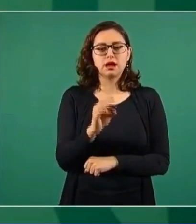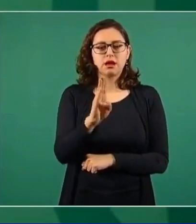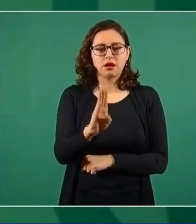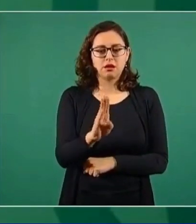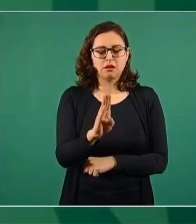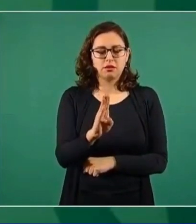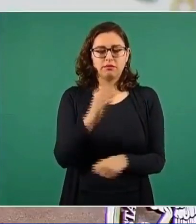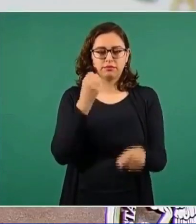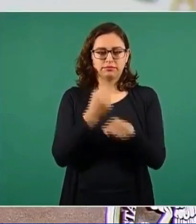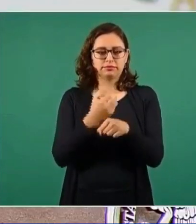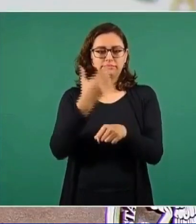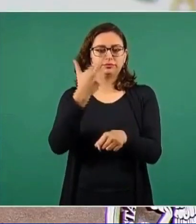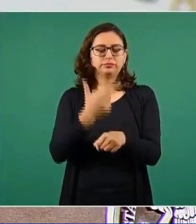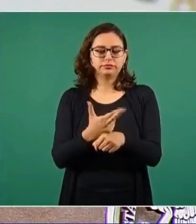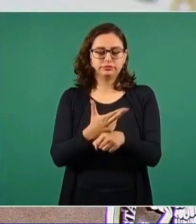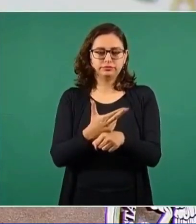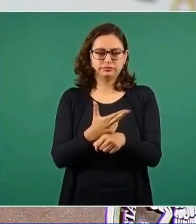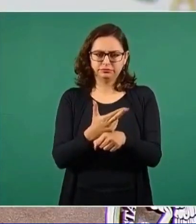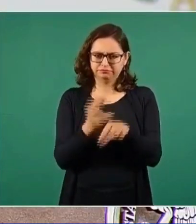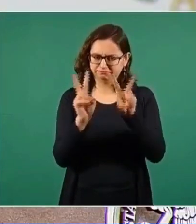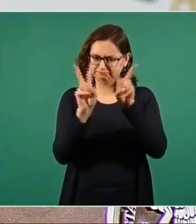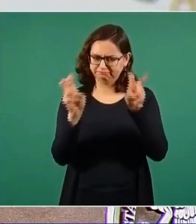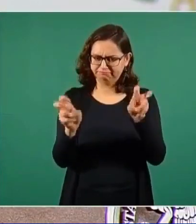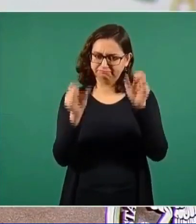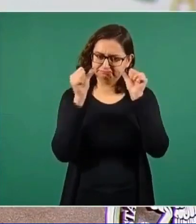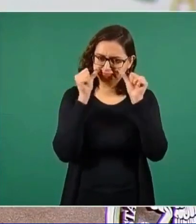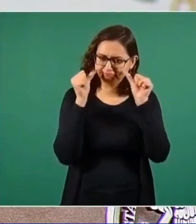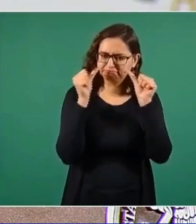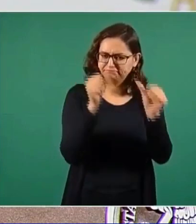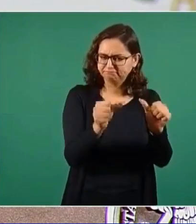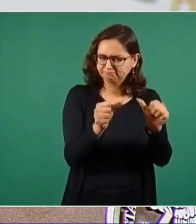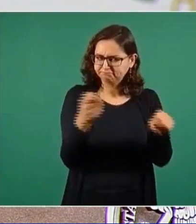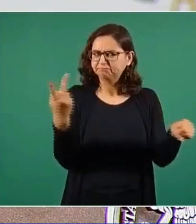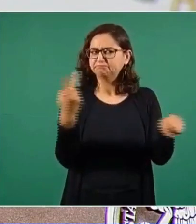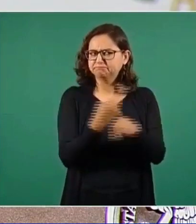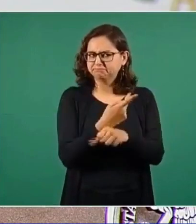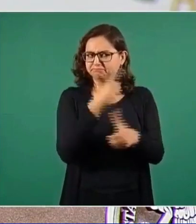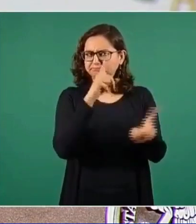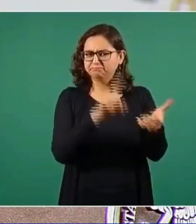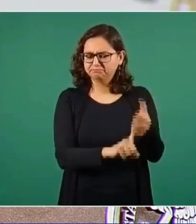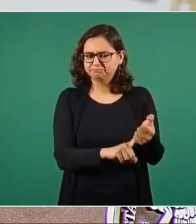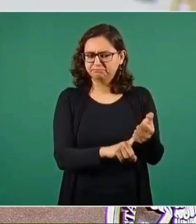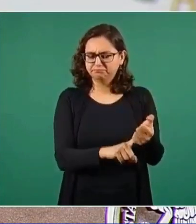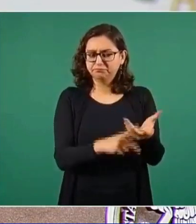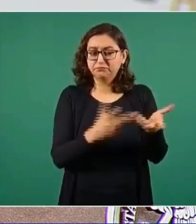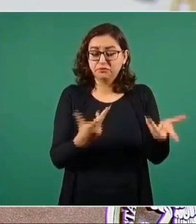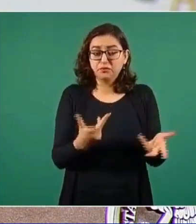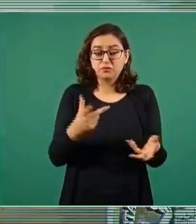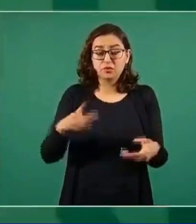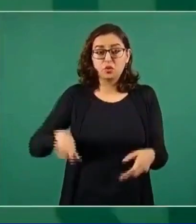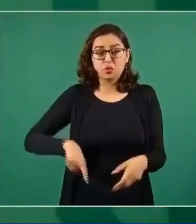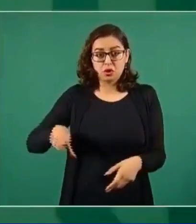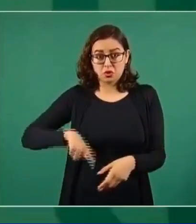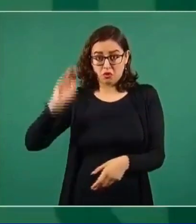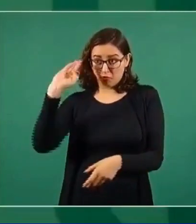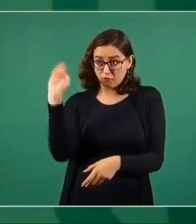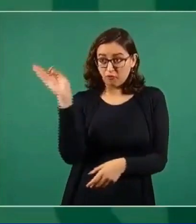vea este asunto que corresponde al gobierno federal